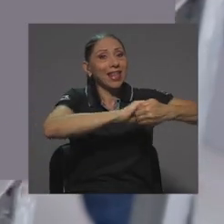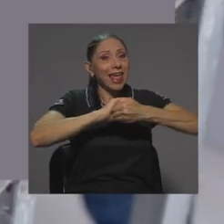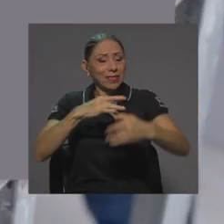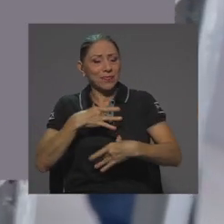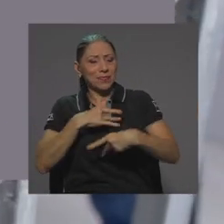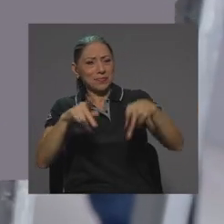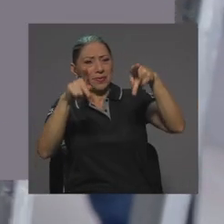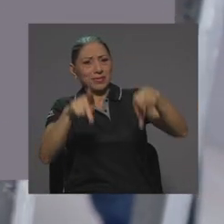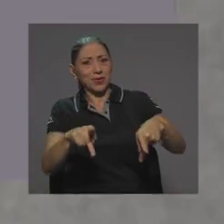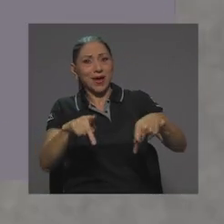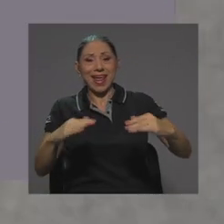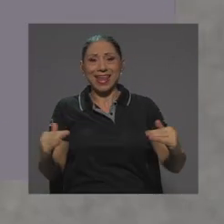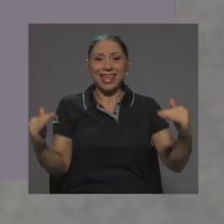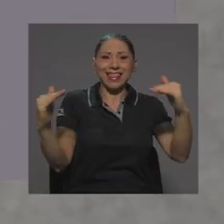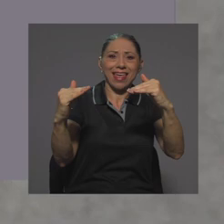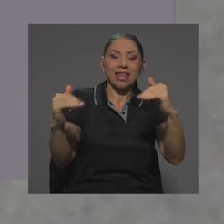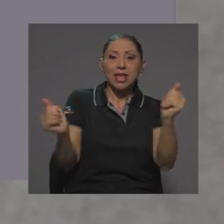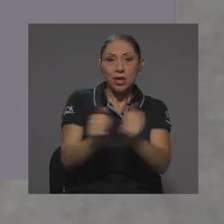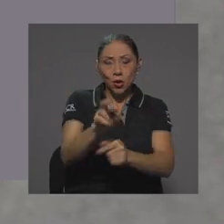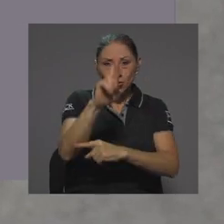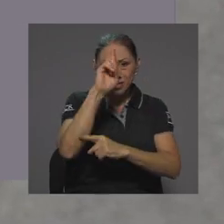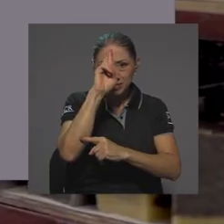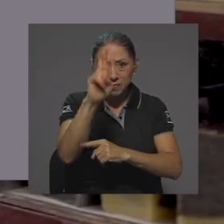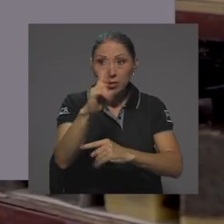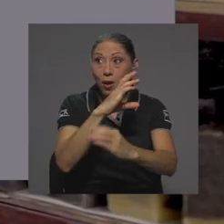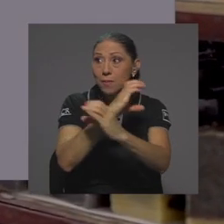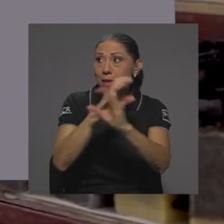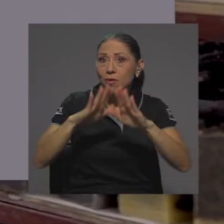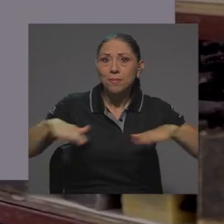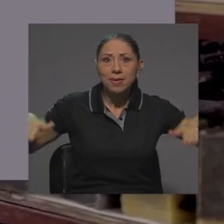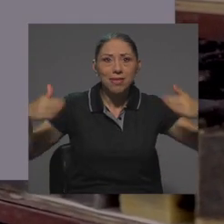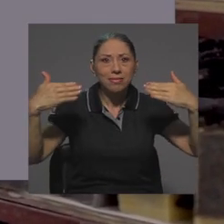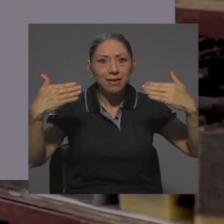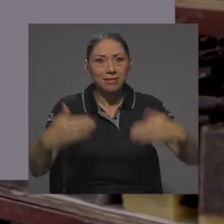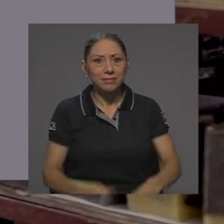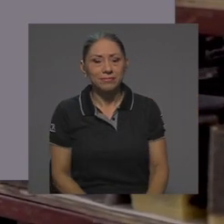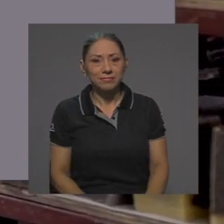el humanismo, la equidad y con respeto al medio ambiente.